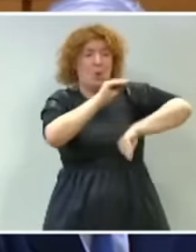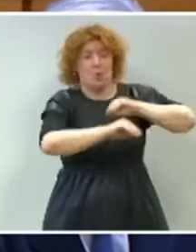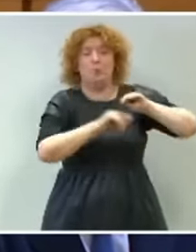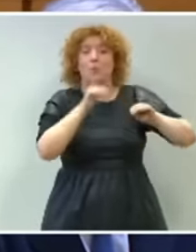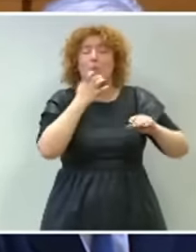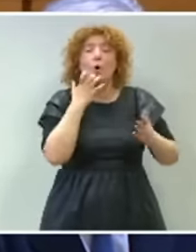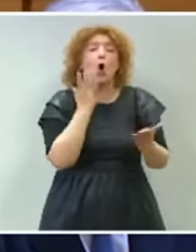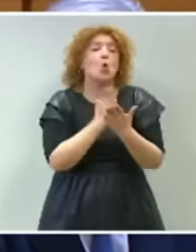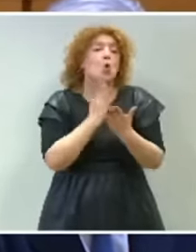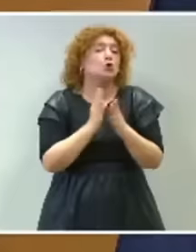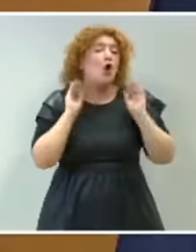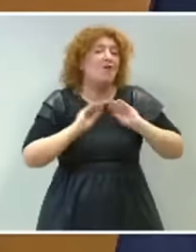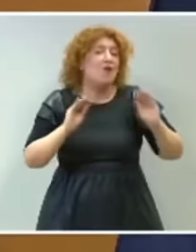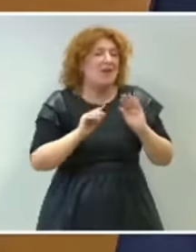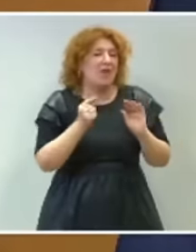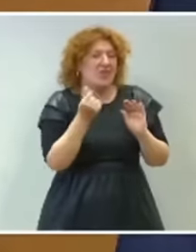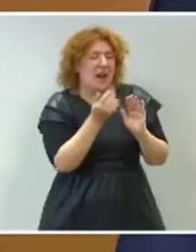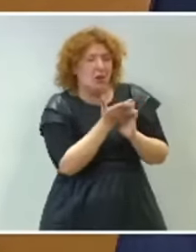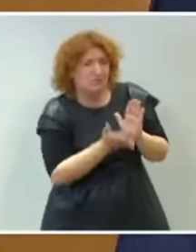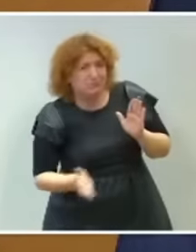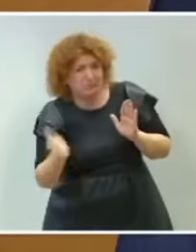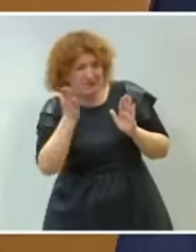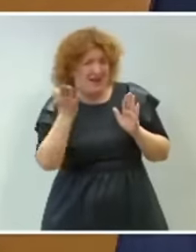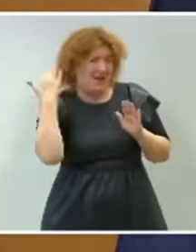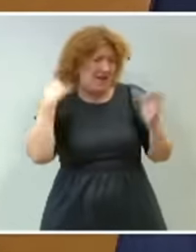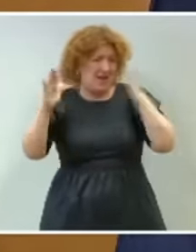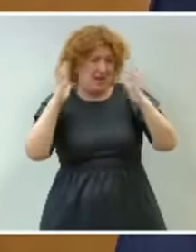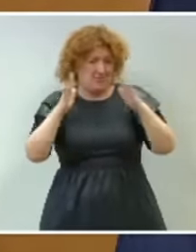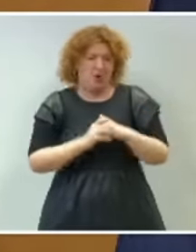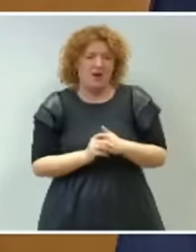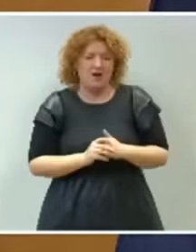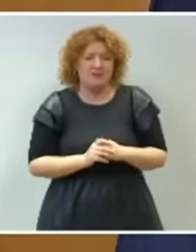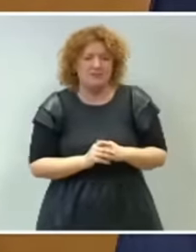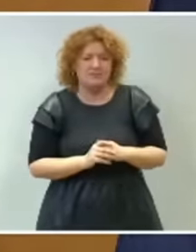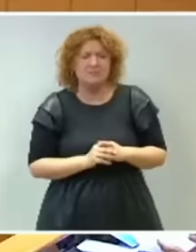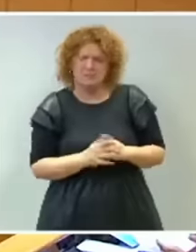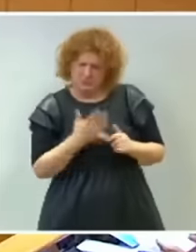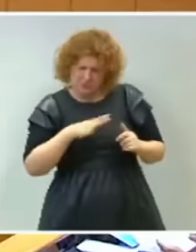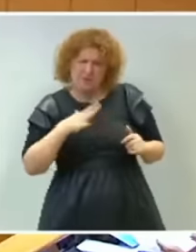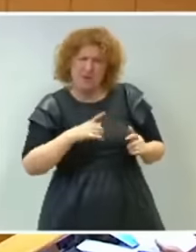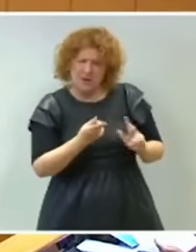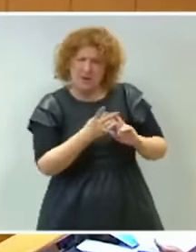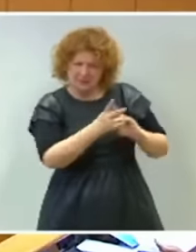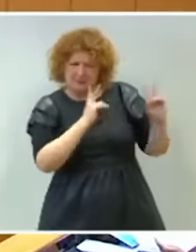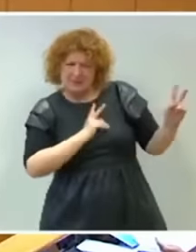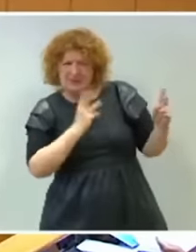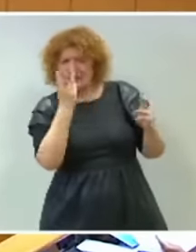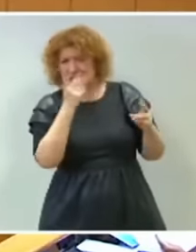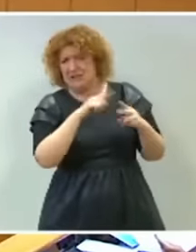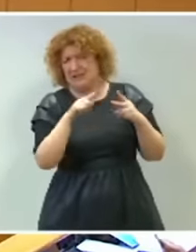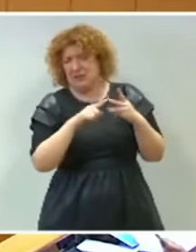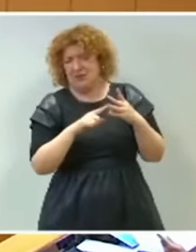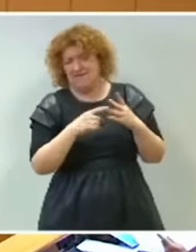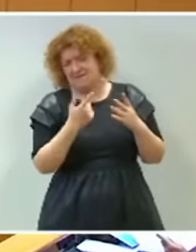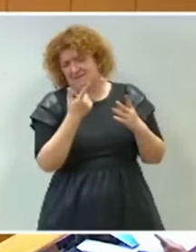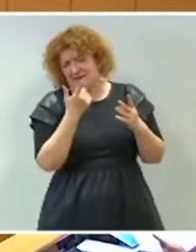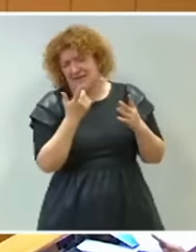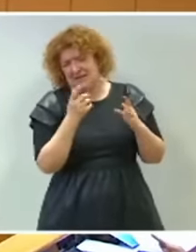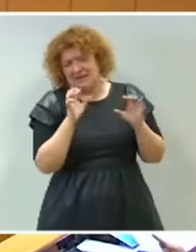de los cursos de formación. Pero se lo voy a poner muy fácil. Contésteme a tres preguntas concretas.